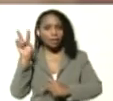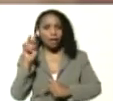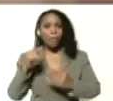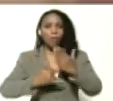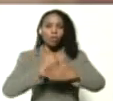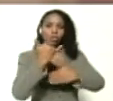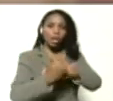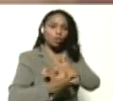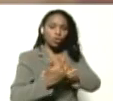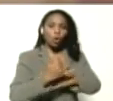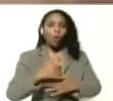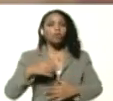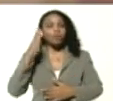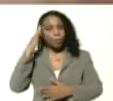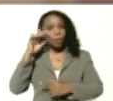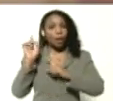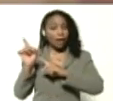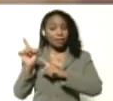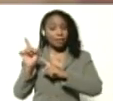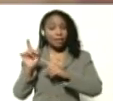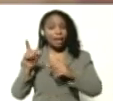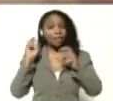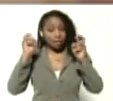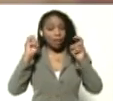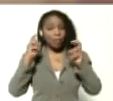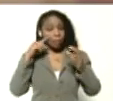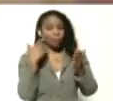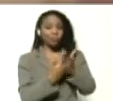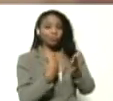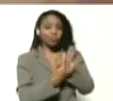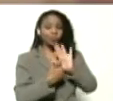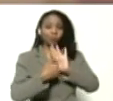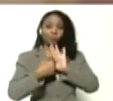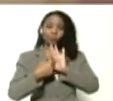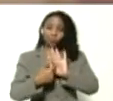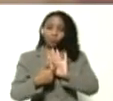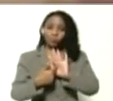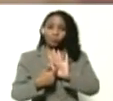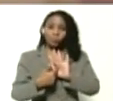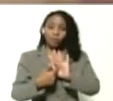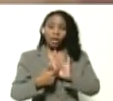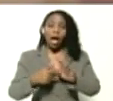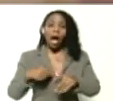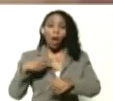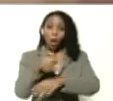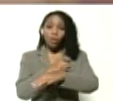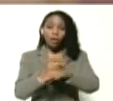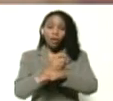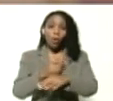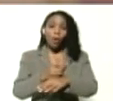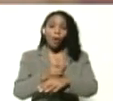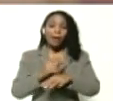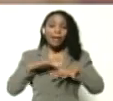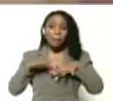Porque sabemos que esta coyuntura ha dejado en evidencia a los gobiernos imperiales que han